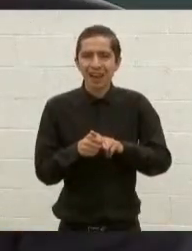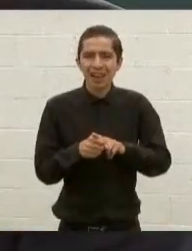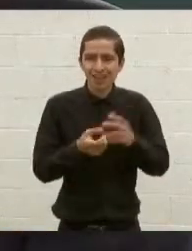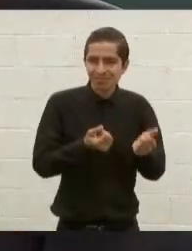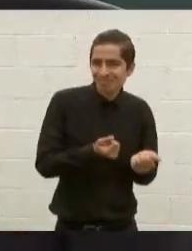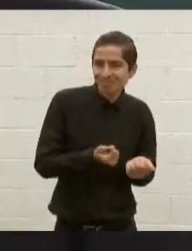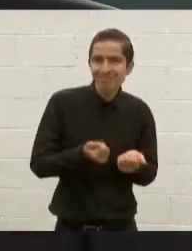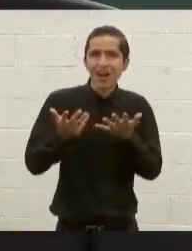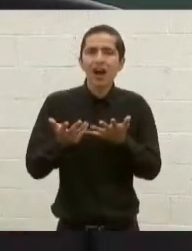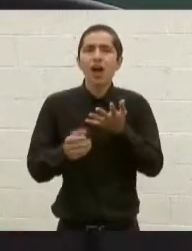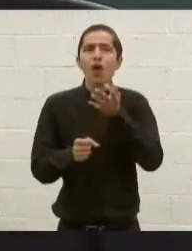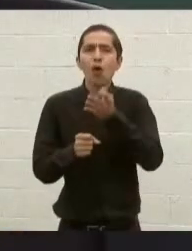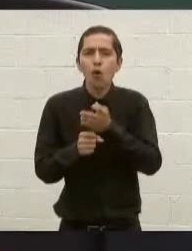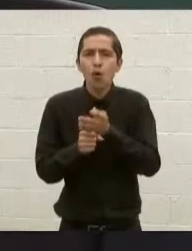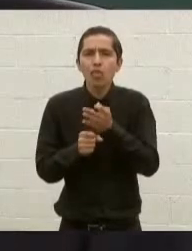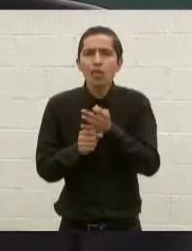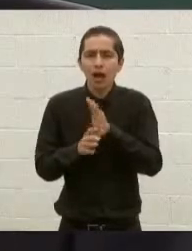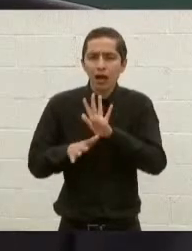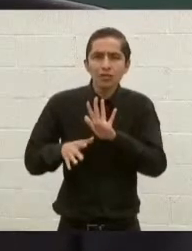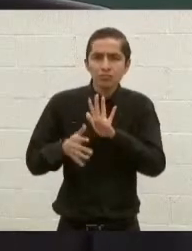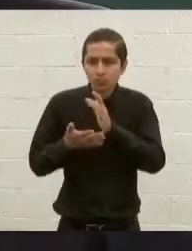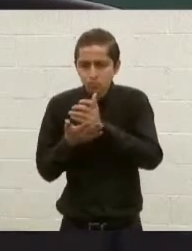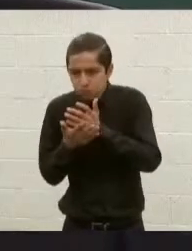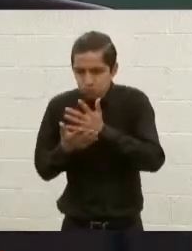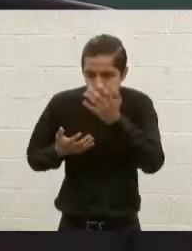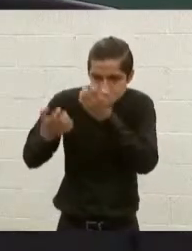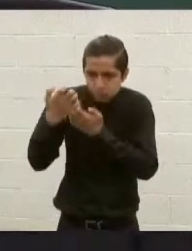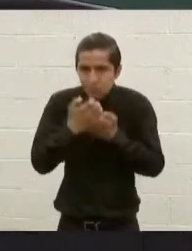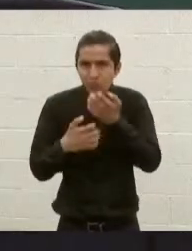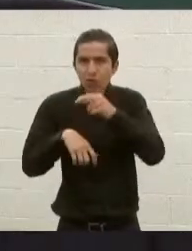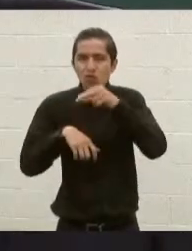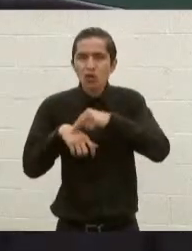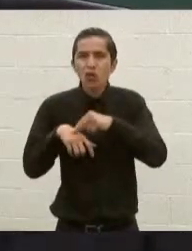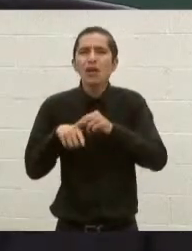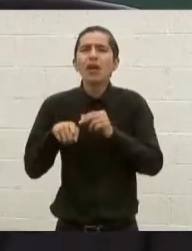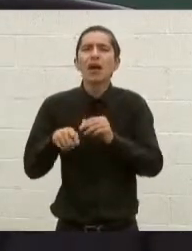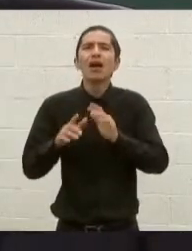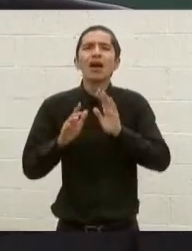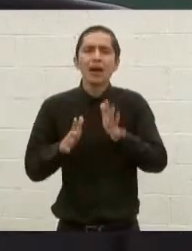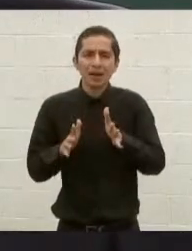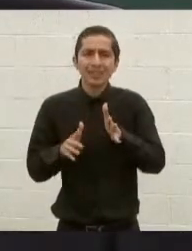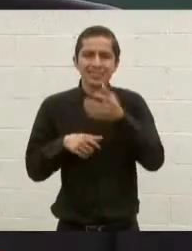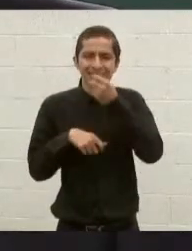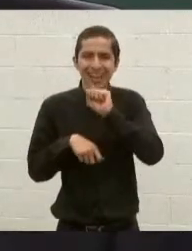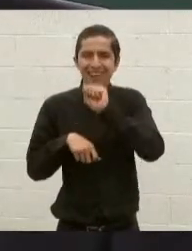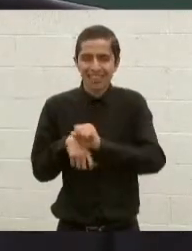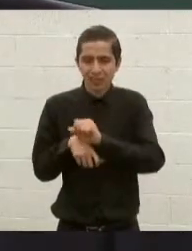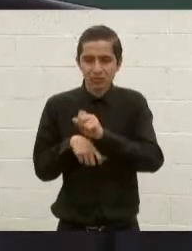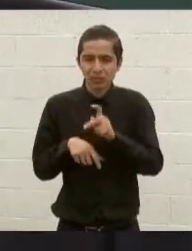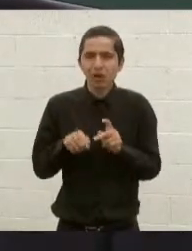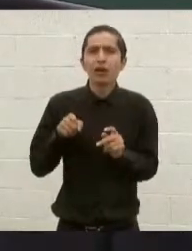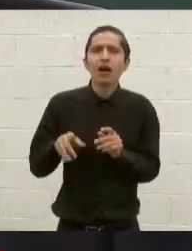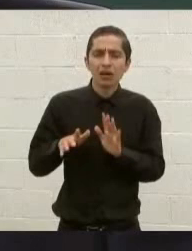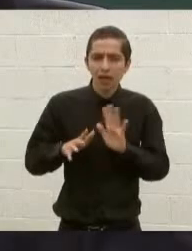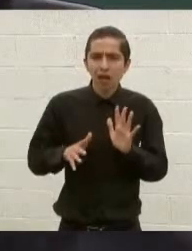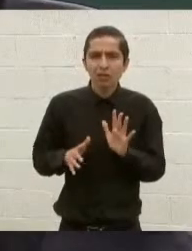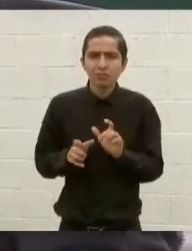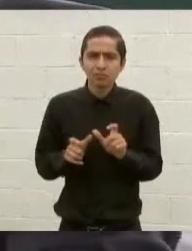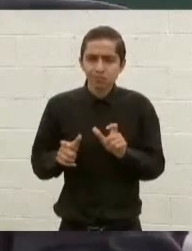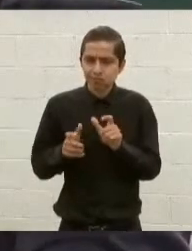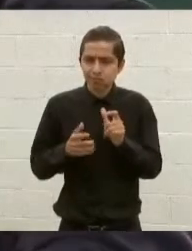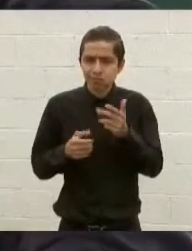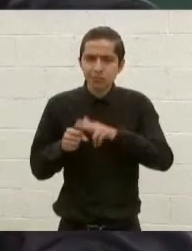está siendo atendido el funcionario. El secretario Omar